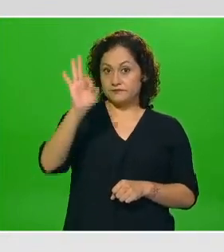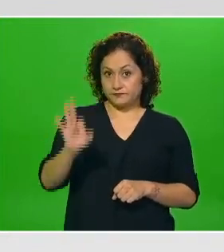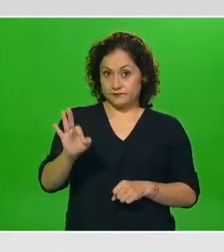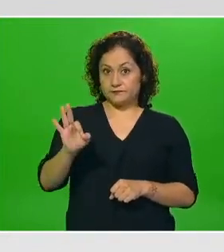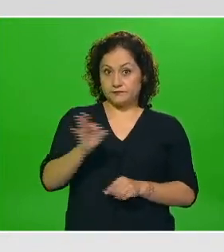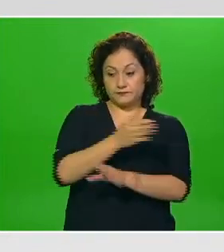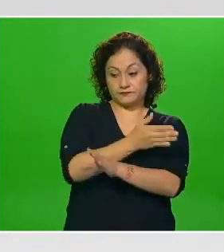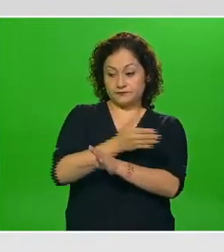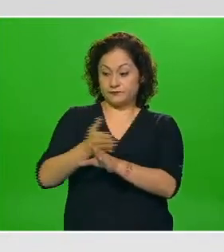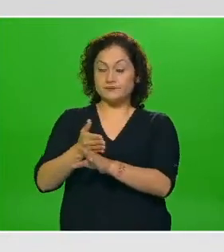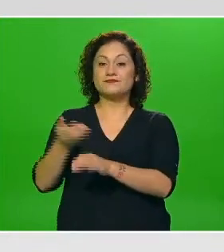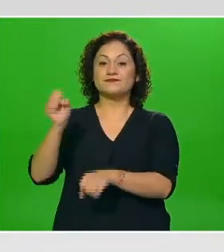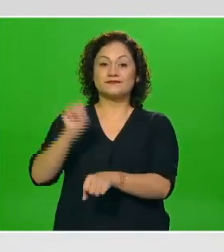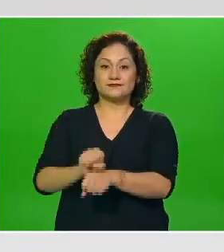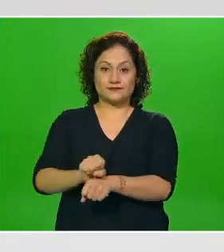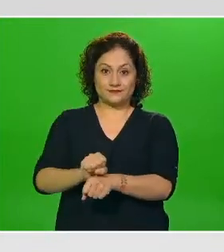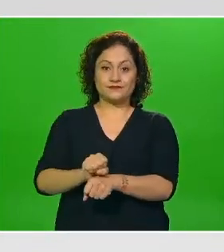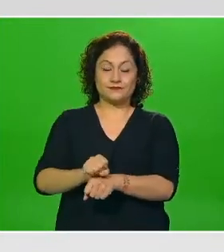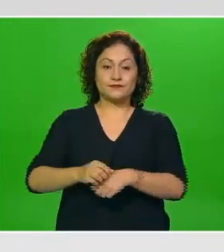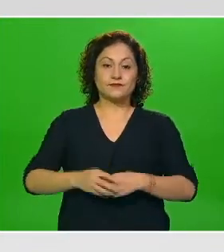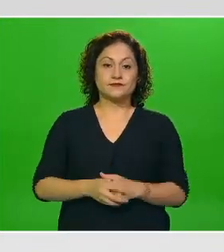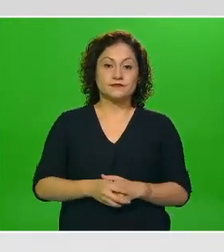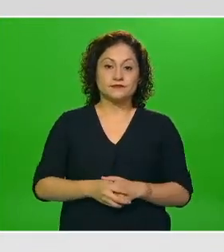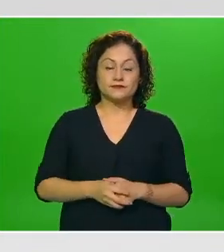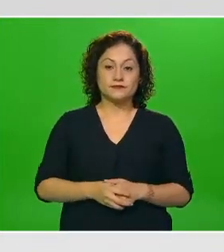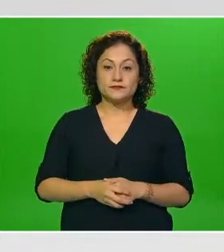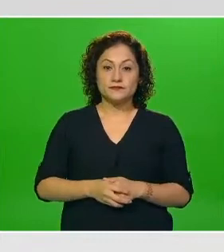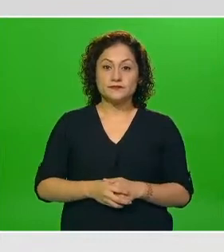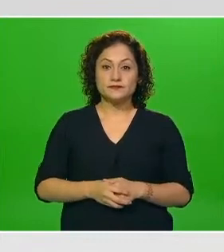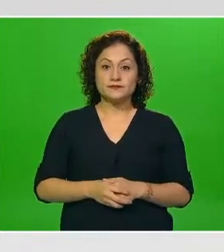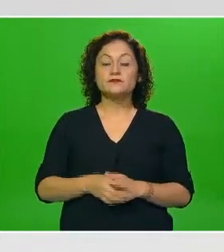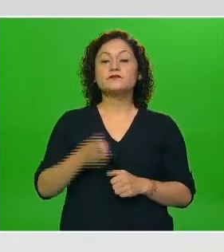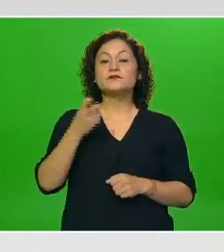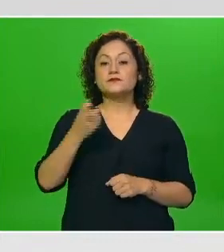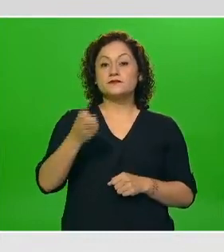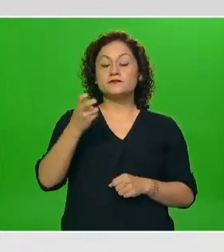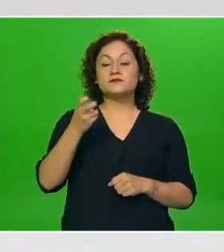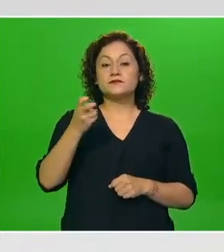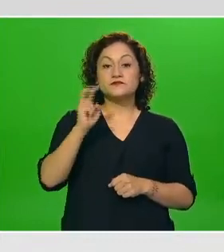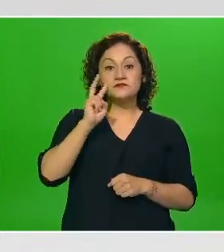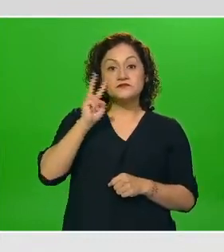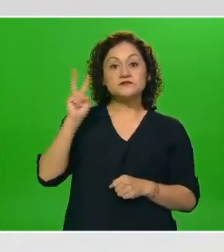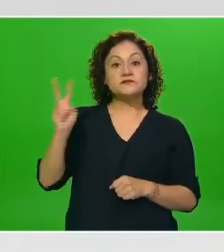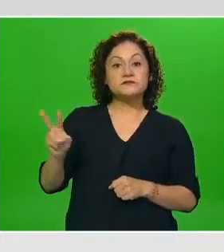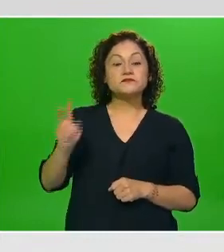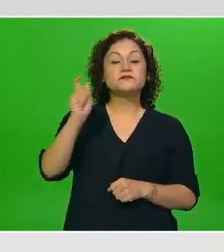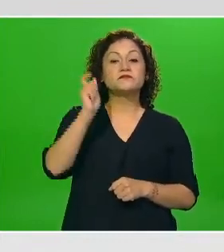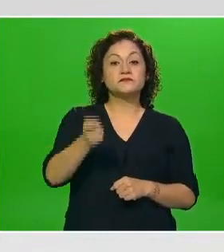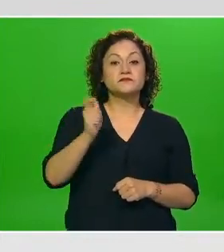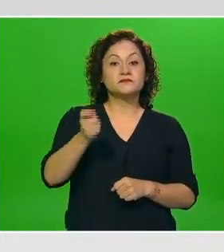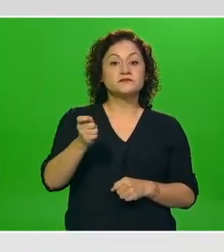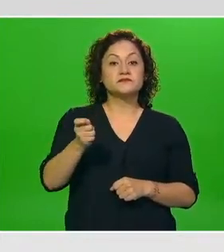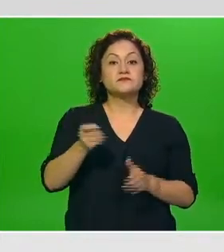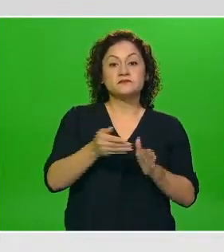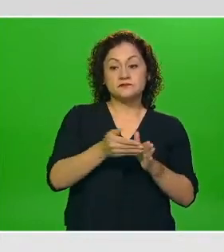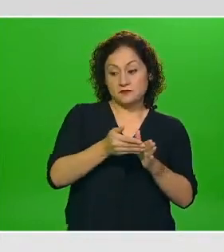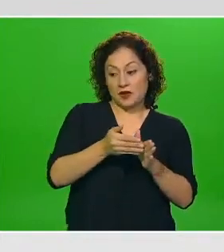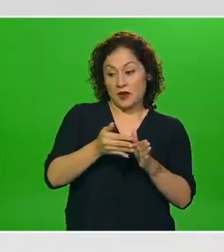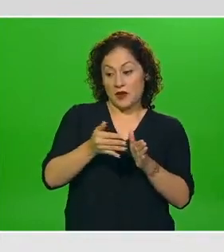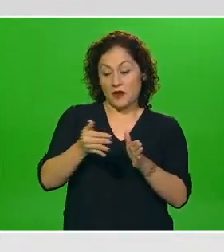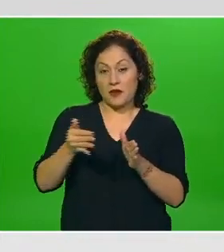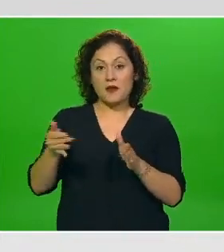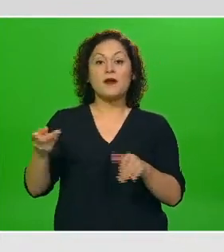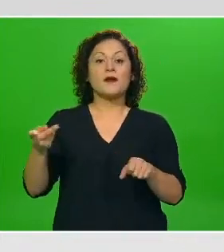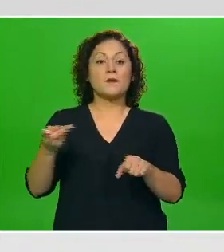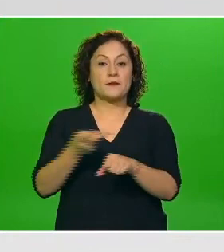dieciocho y este elemento semanal nos ayuda mucho para poder identificar cómo se ha comportado estas defunciones